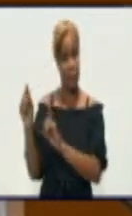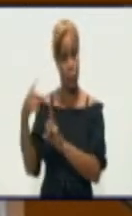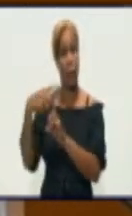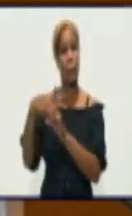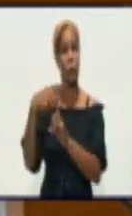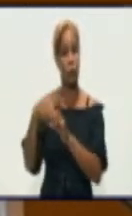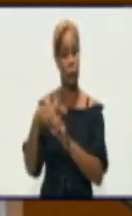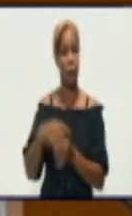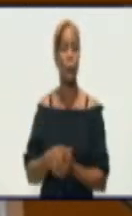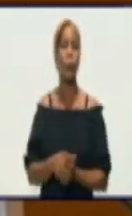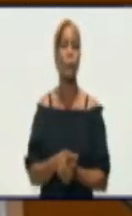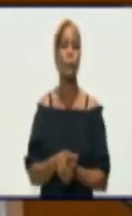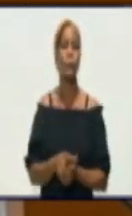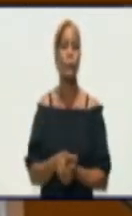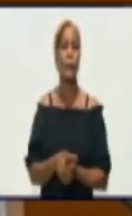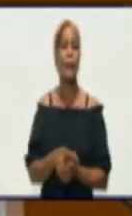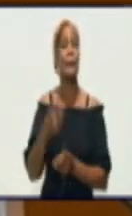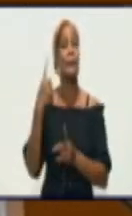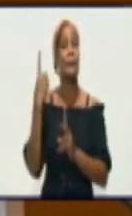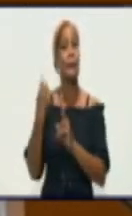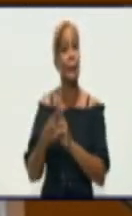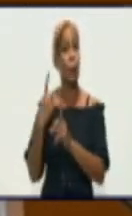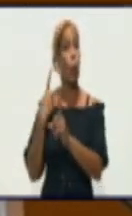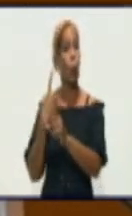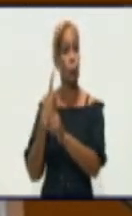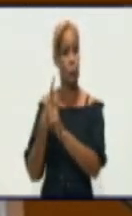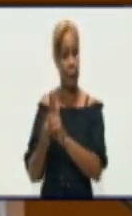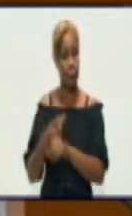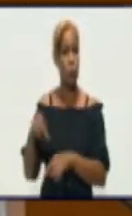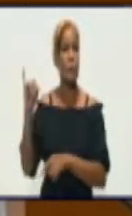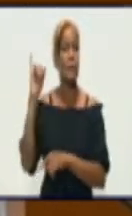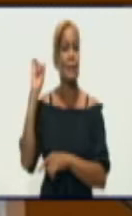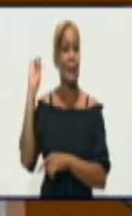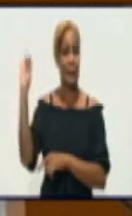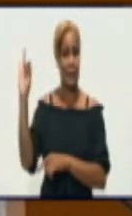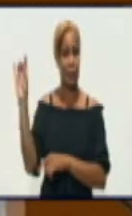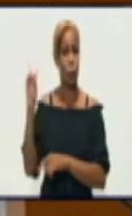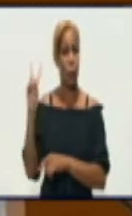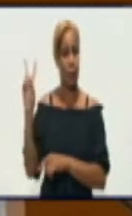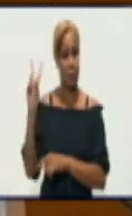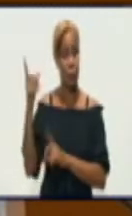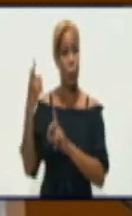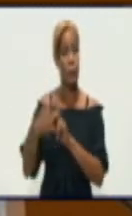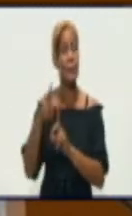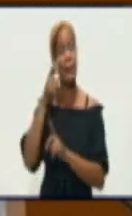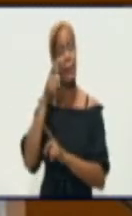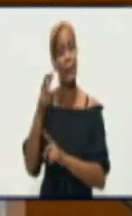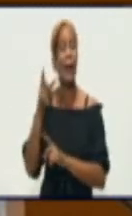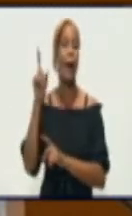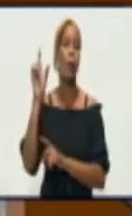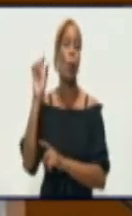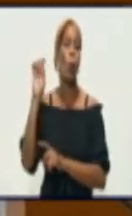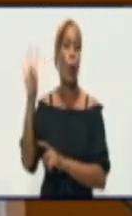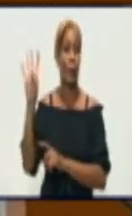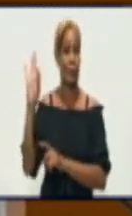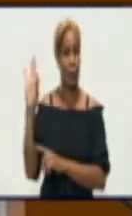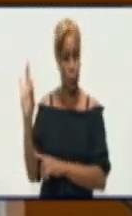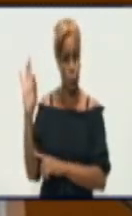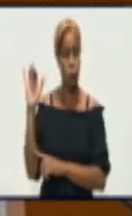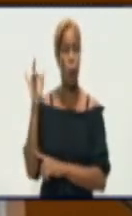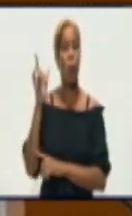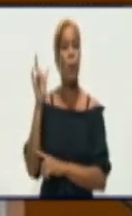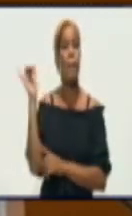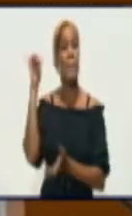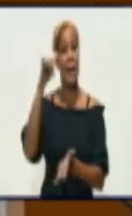.695 y contactos 491, y se vigilan 48 viajeros. La provincia